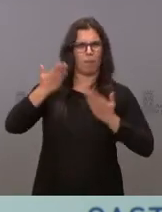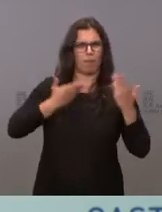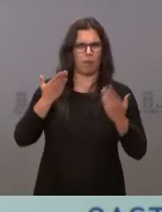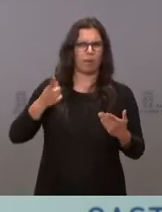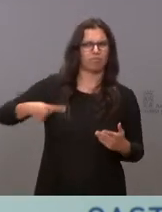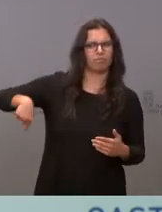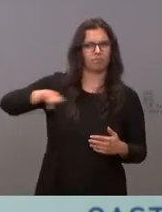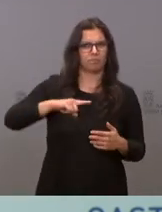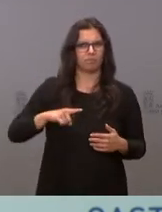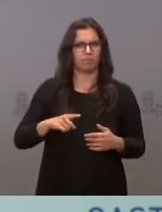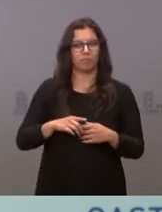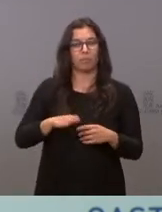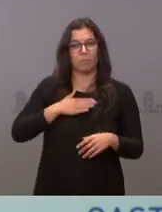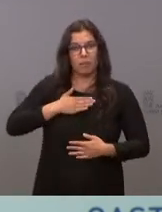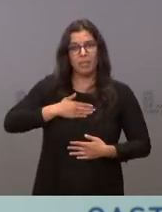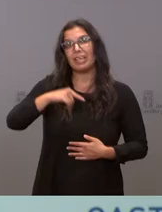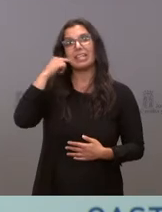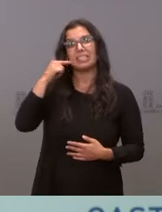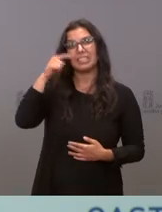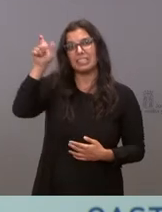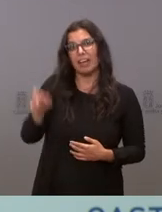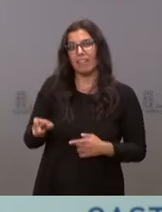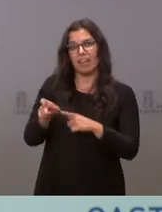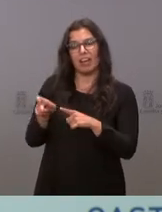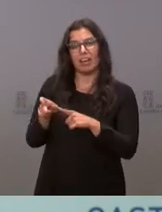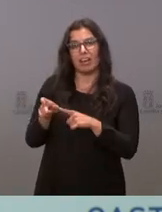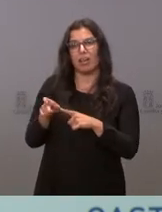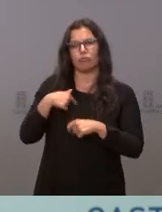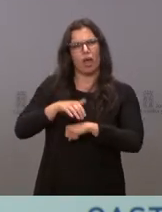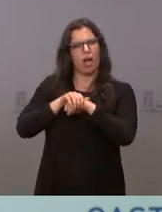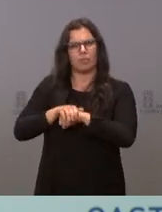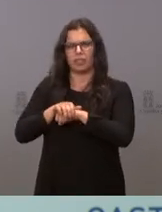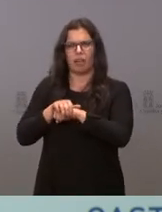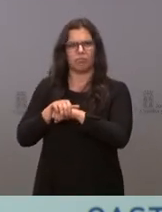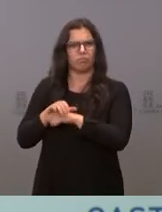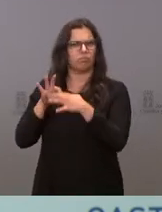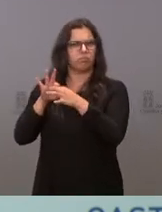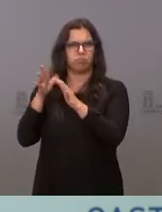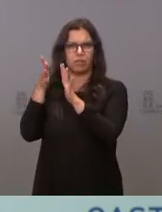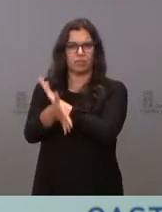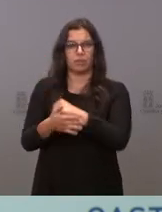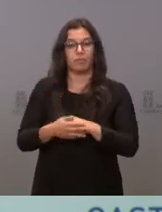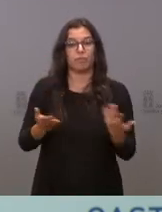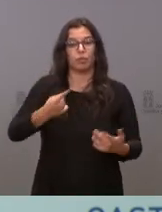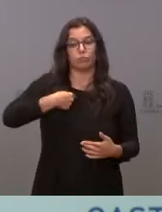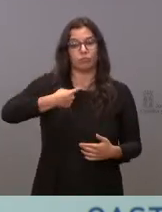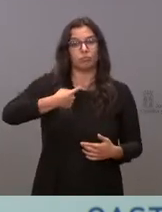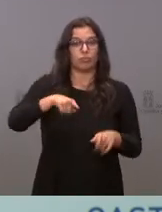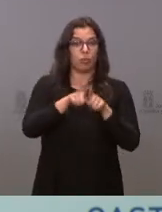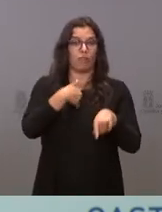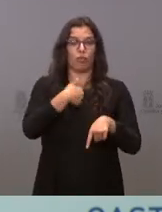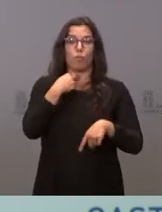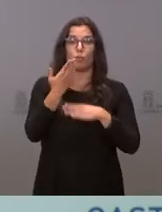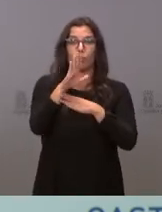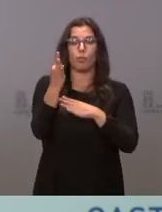Isabel, para mí, ha ganado, entre otras cosas, mi amistad. Pero la tarea del portavoz es intentar hacer un balance, en estos dos